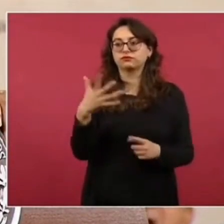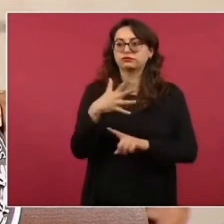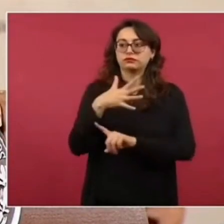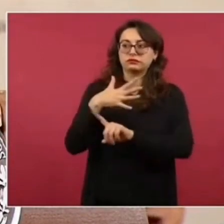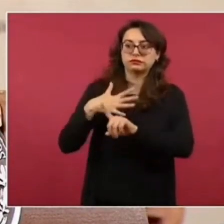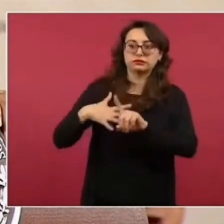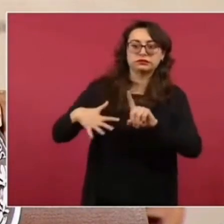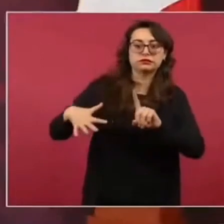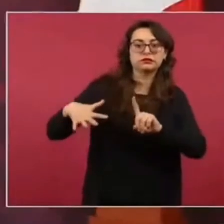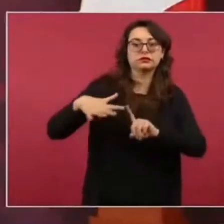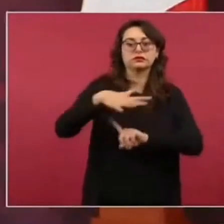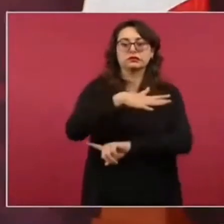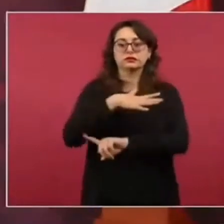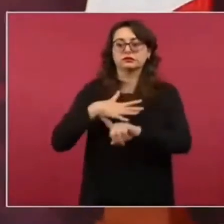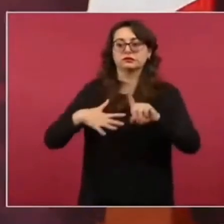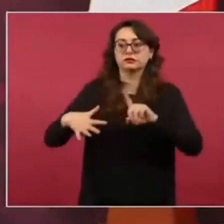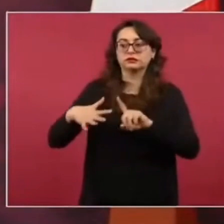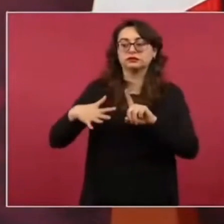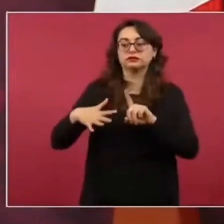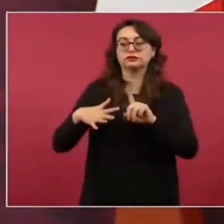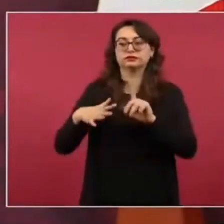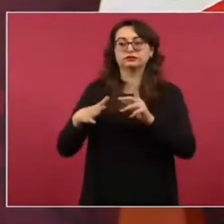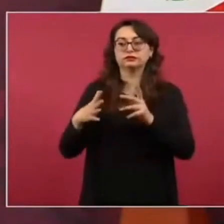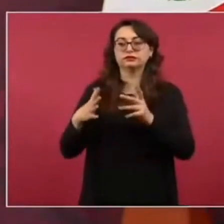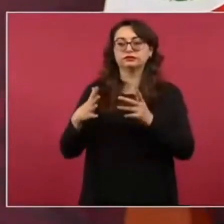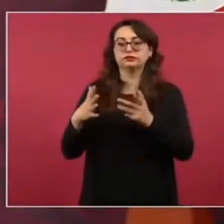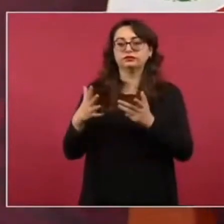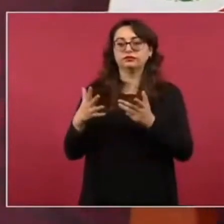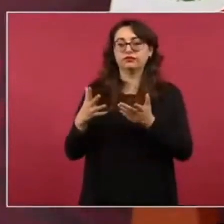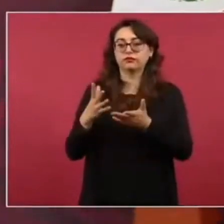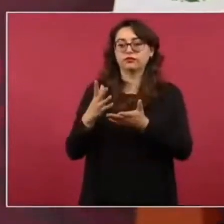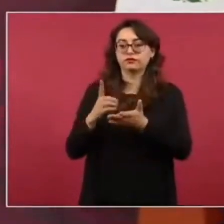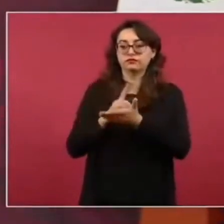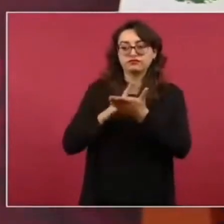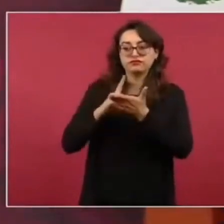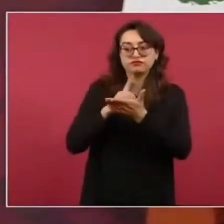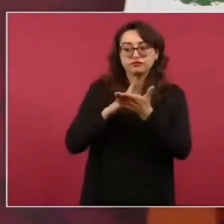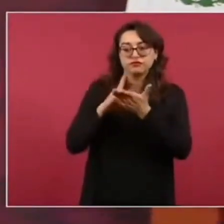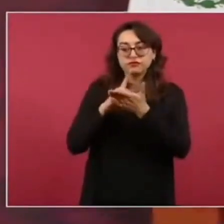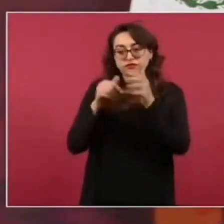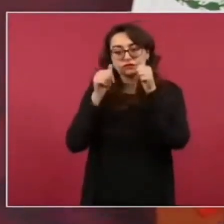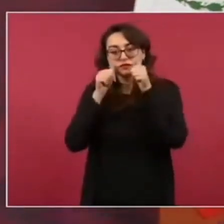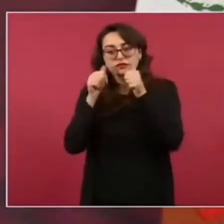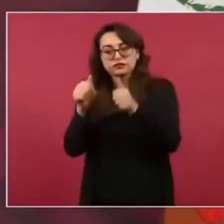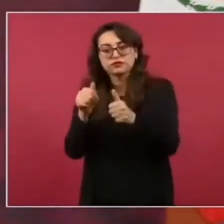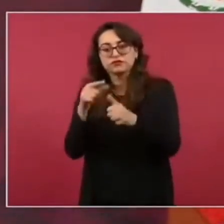para enfrentar el problema del narcotráfico